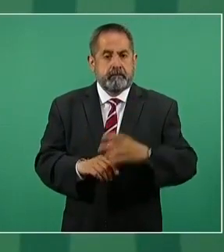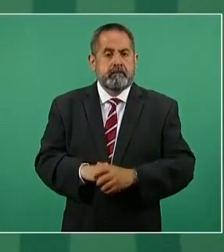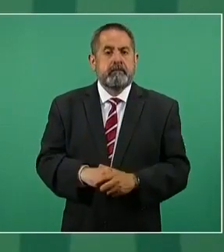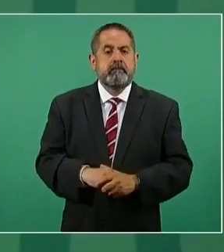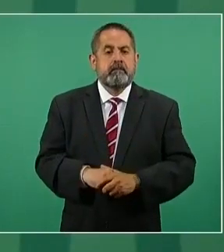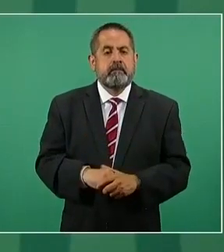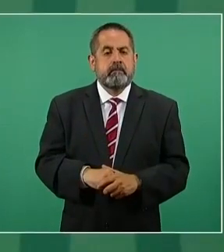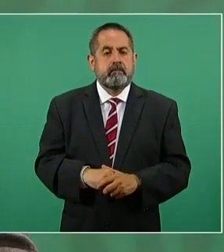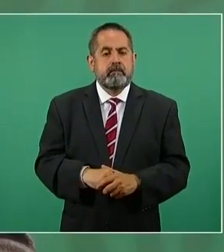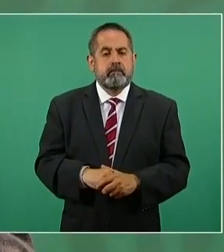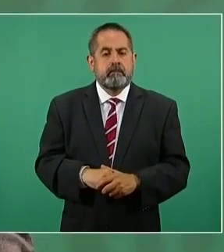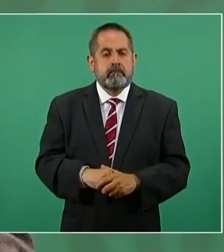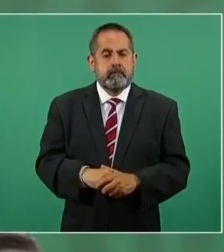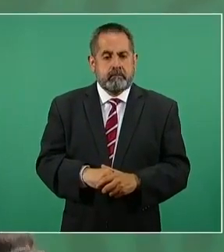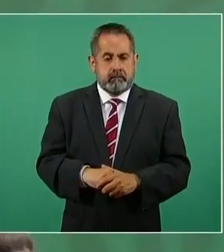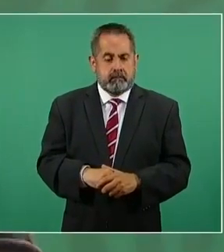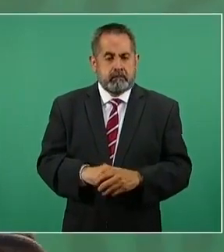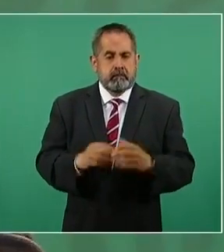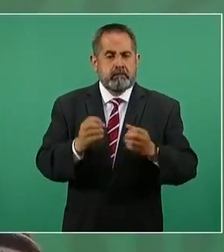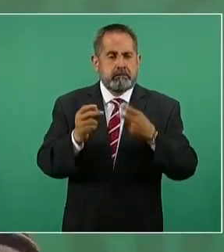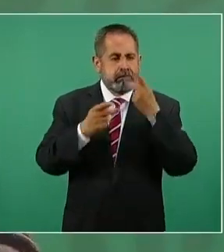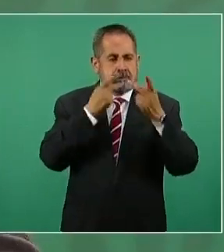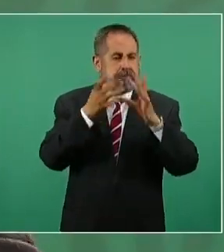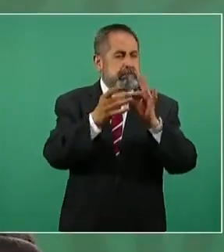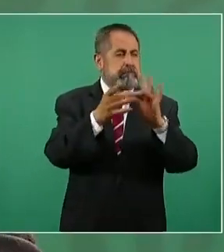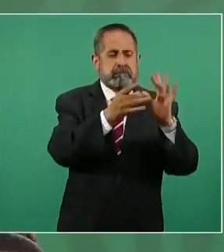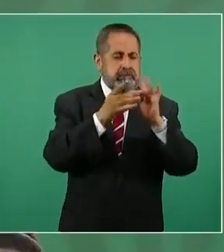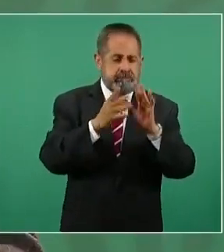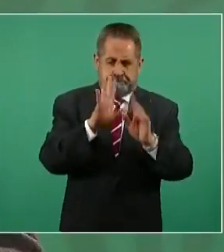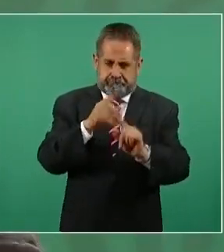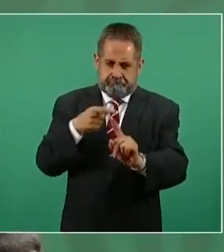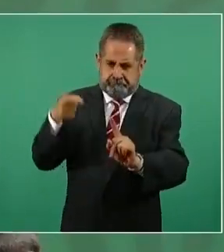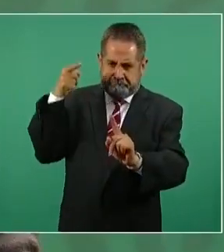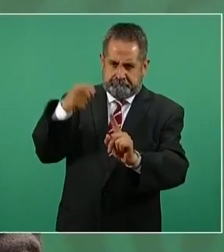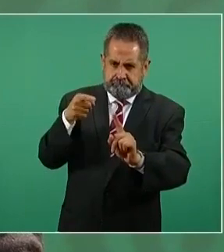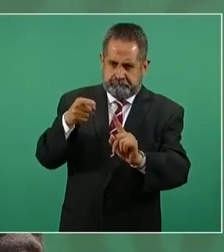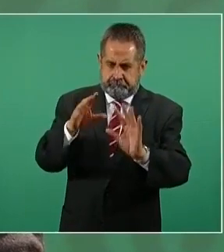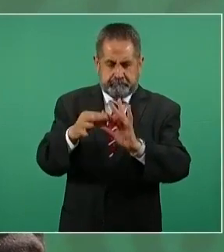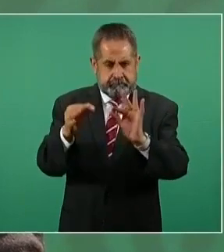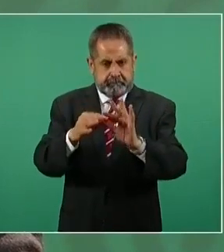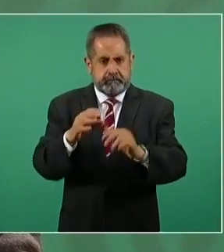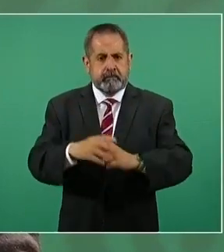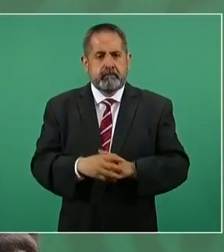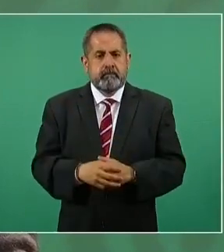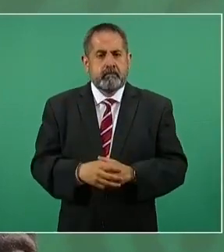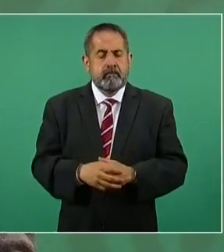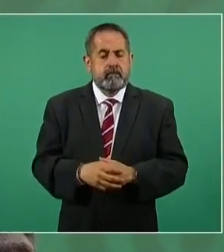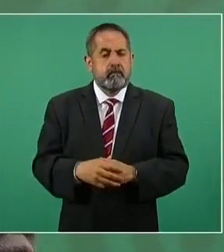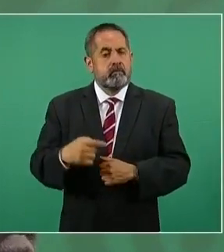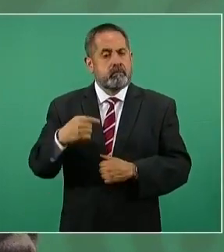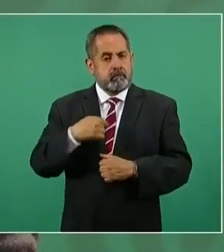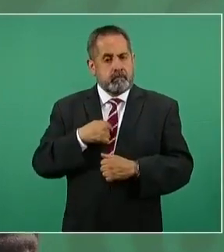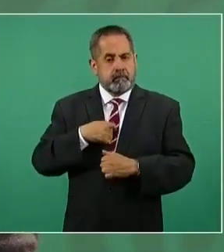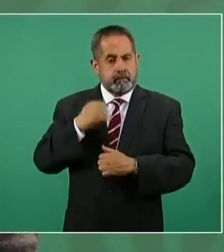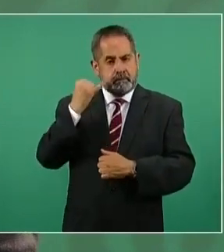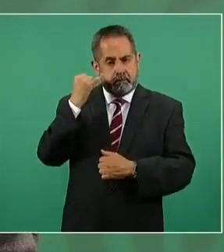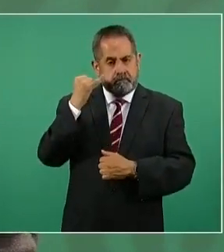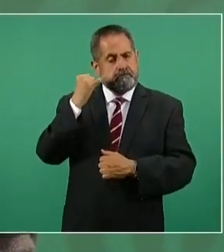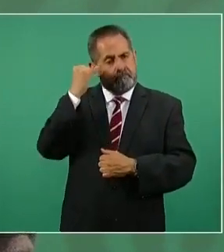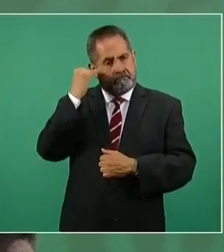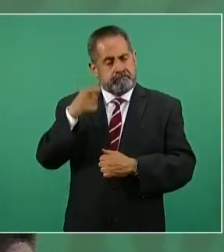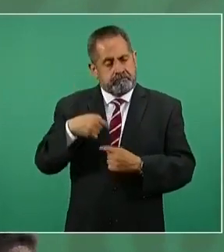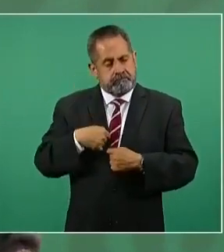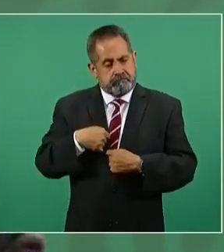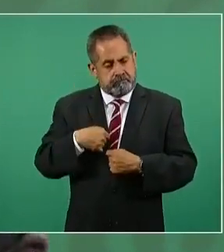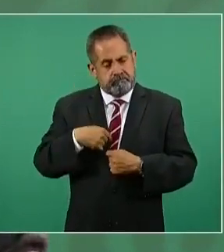Mucho se podría comentar, pero déjeme ir a la esencia. Yo comparto la indignación que